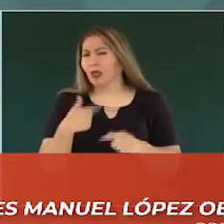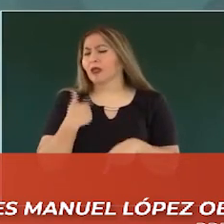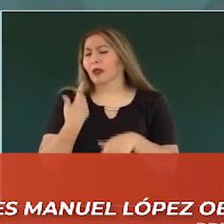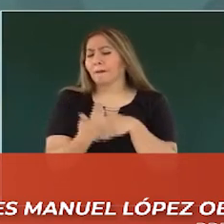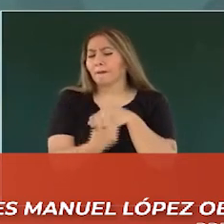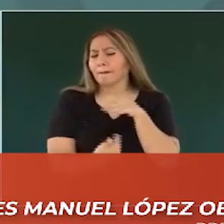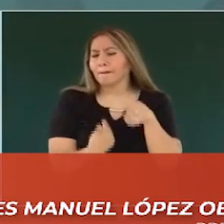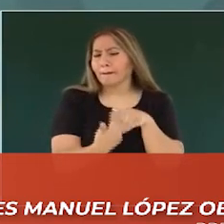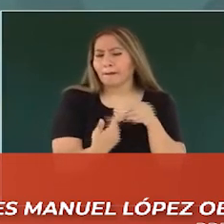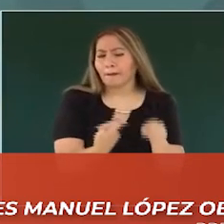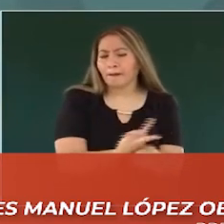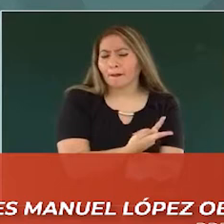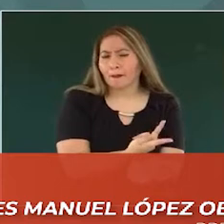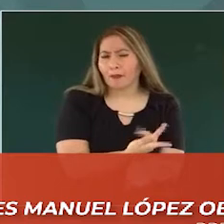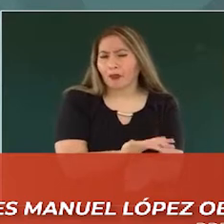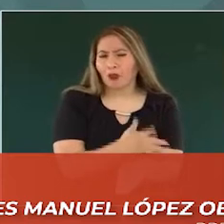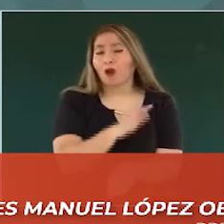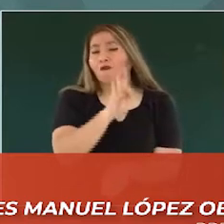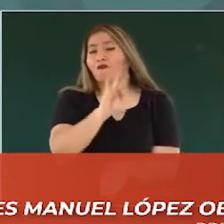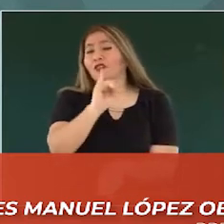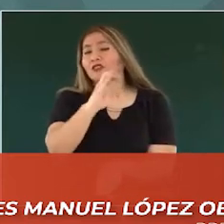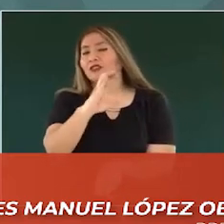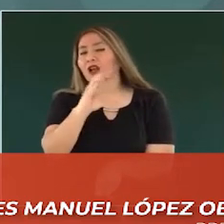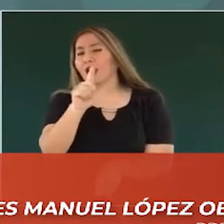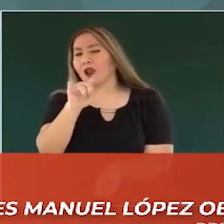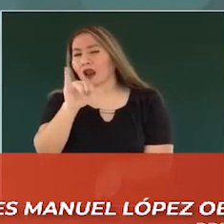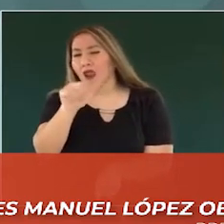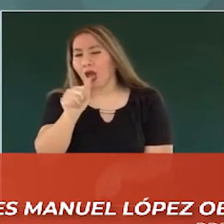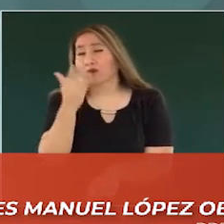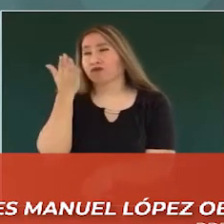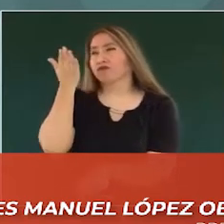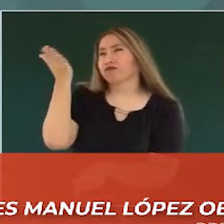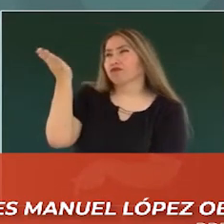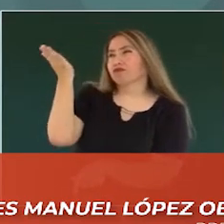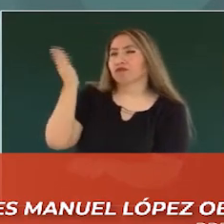va a solicitar.